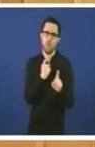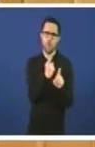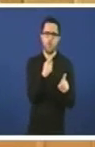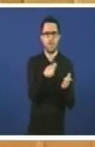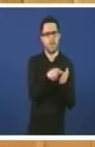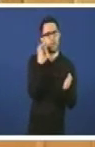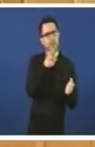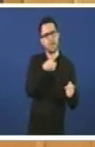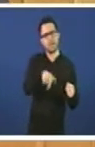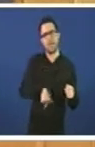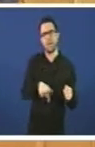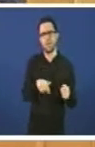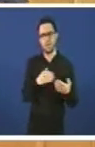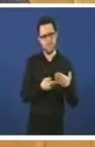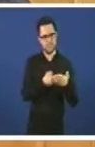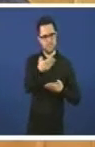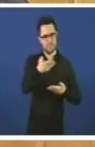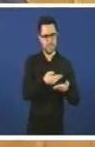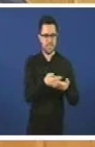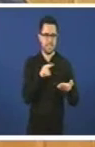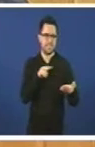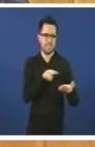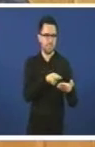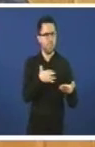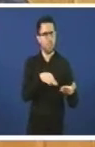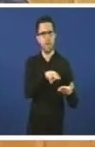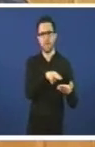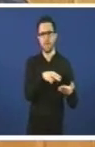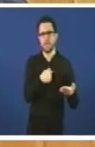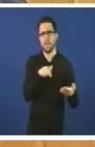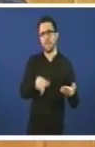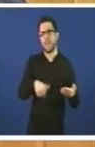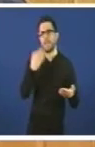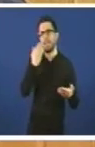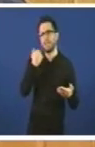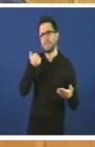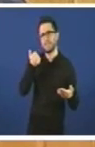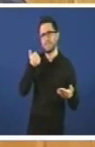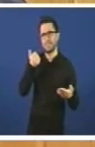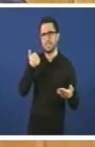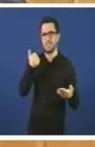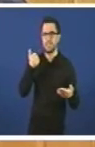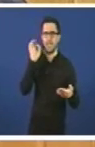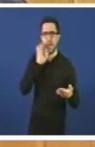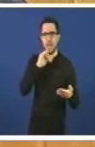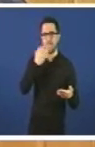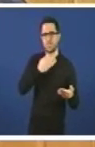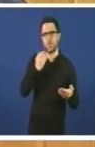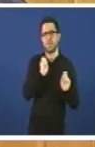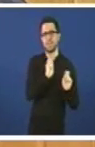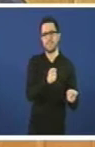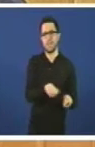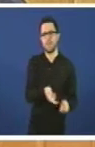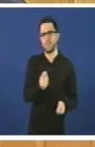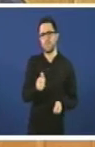comprobar como nesa manifestación se corearon verros como en las galescolas se dan pistolas. Ou, sí, sí,